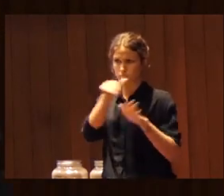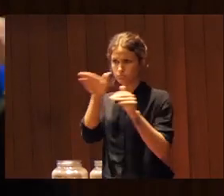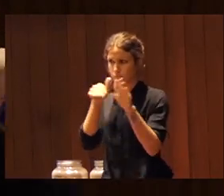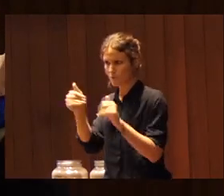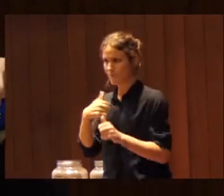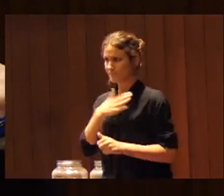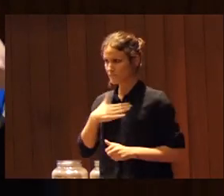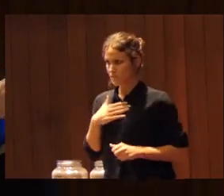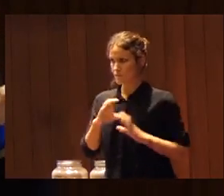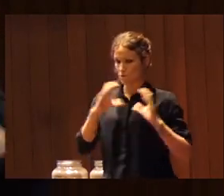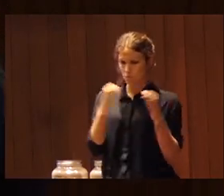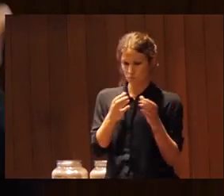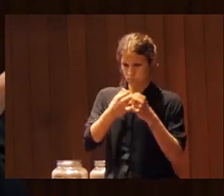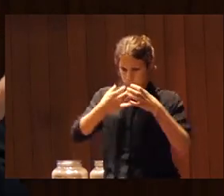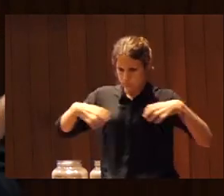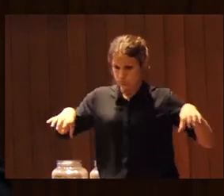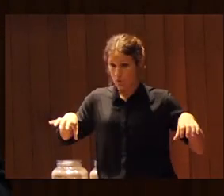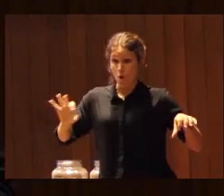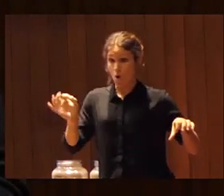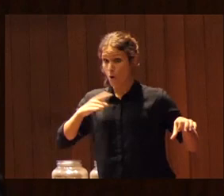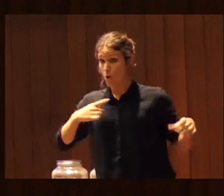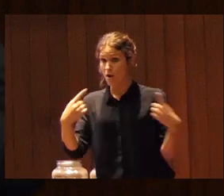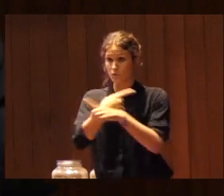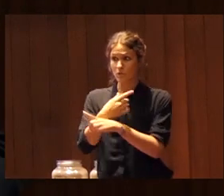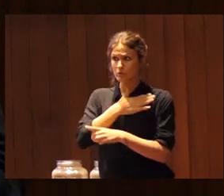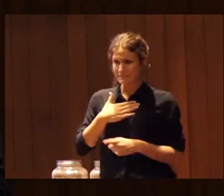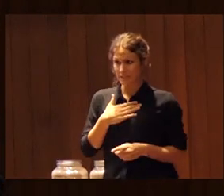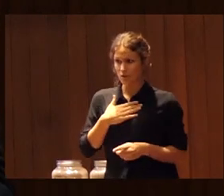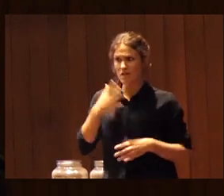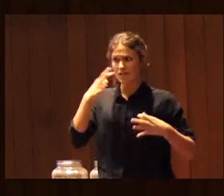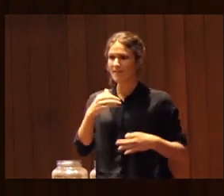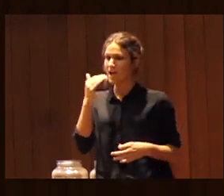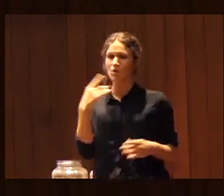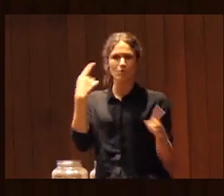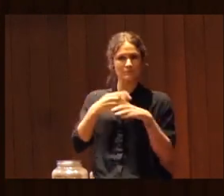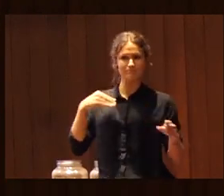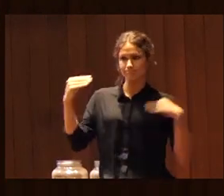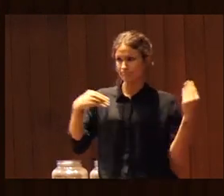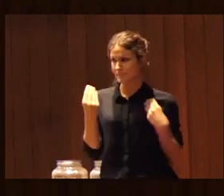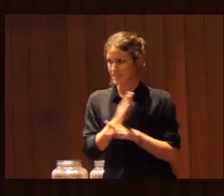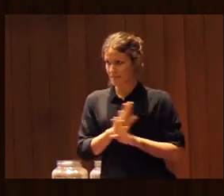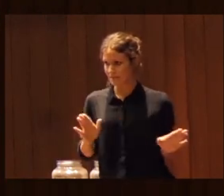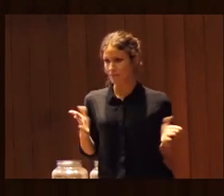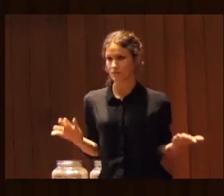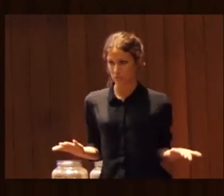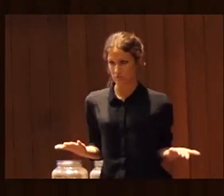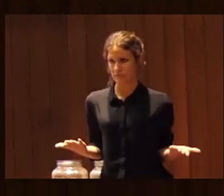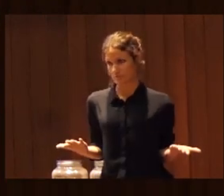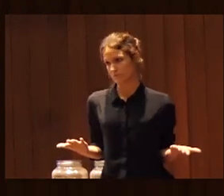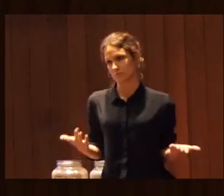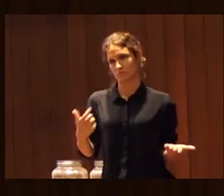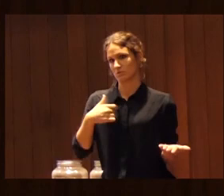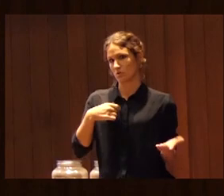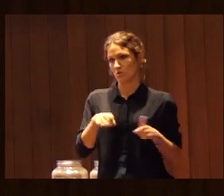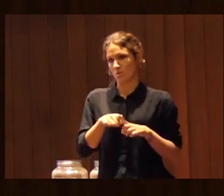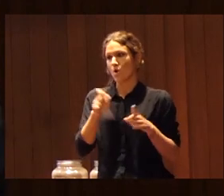equipos por separado una competición o no o quiero que sea realmente algo de diversión entonces ahí yo no le pondría